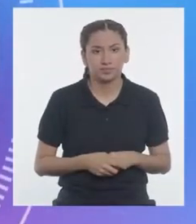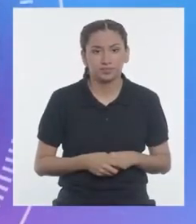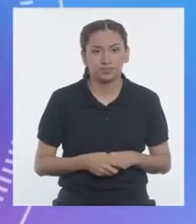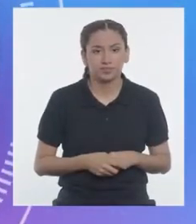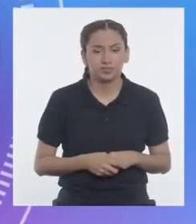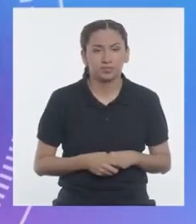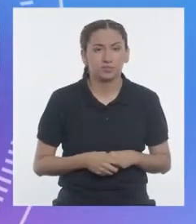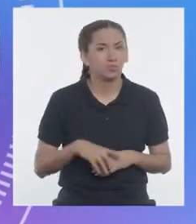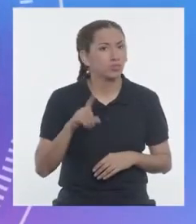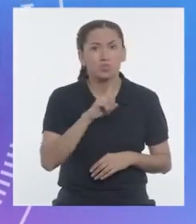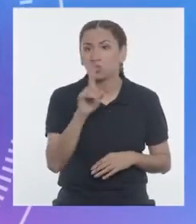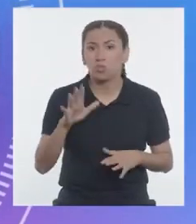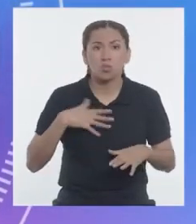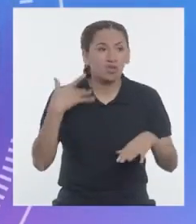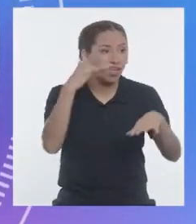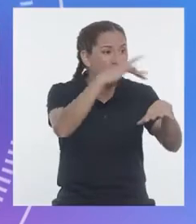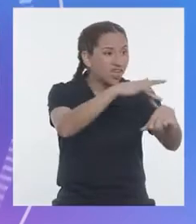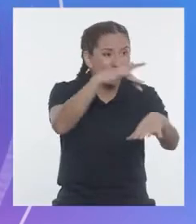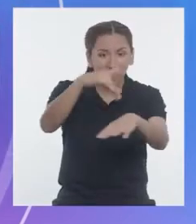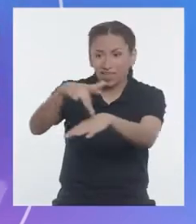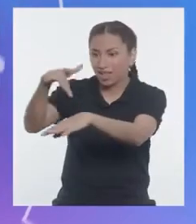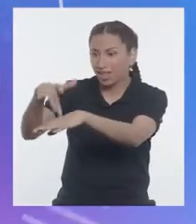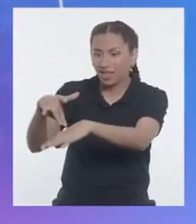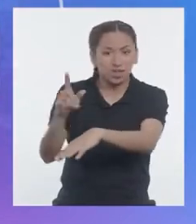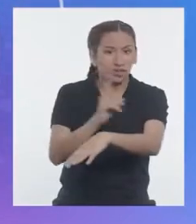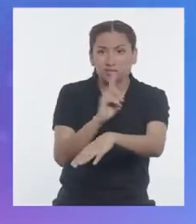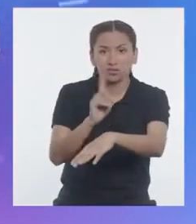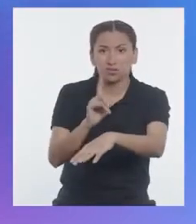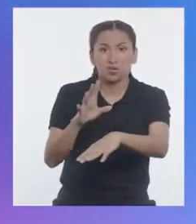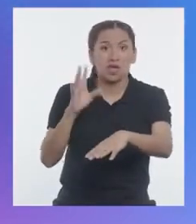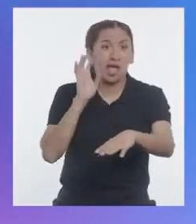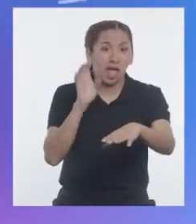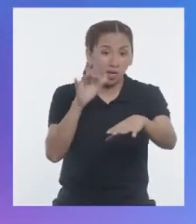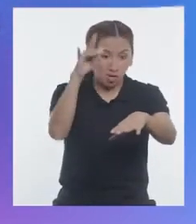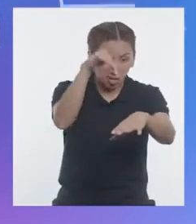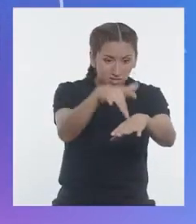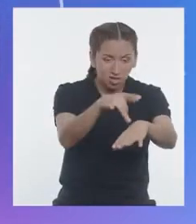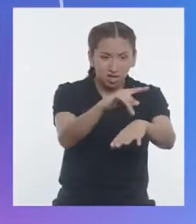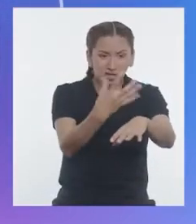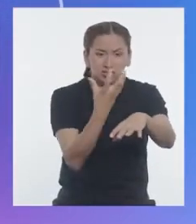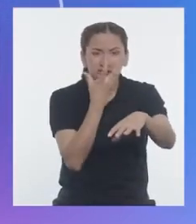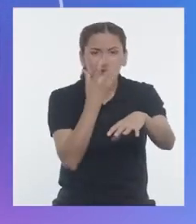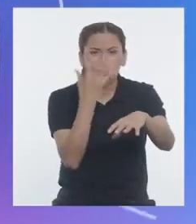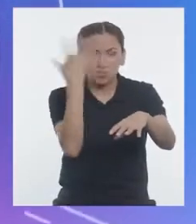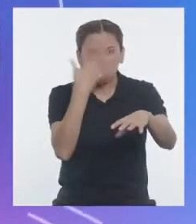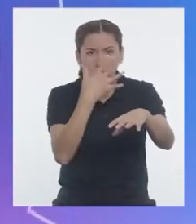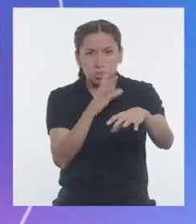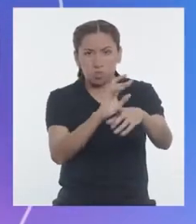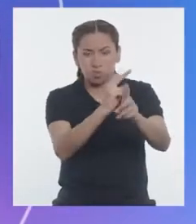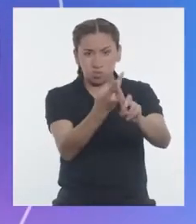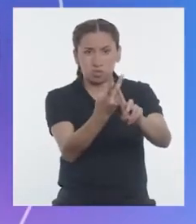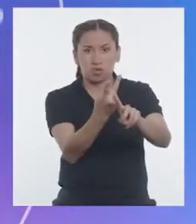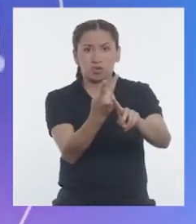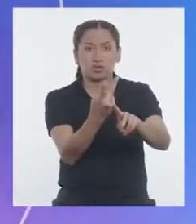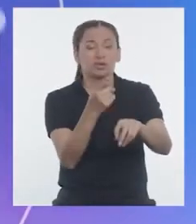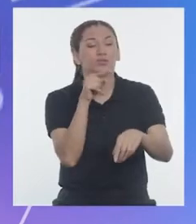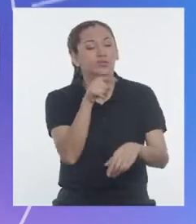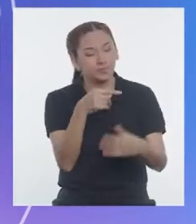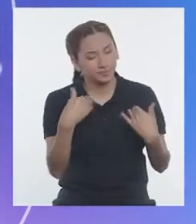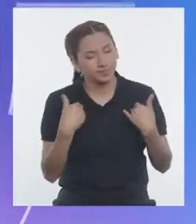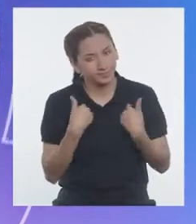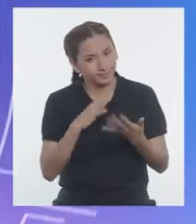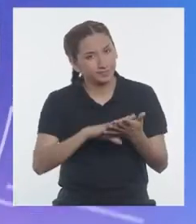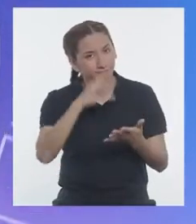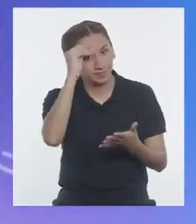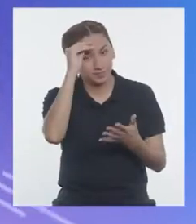No puedo acariciar a nadie. Porque los quemo. Claro. Tienes